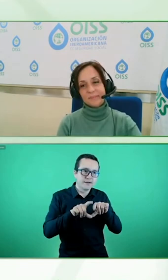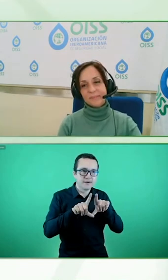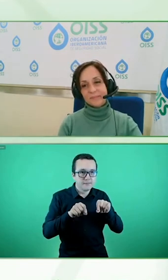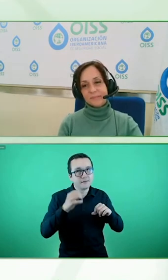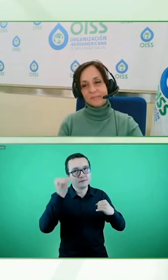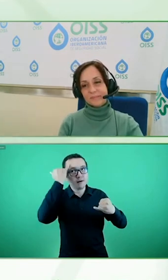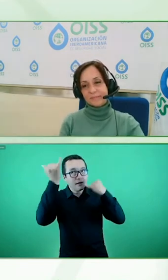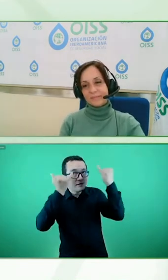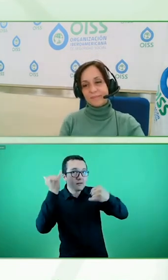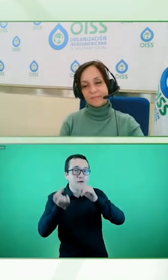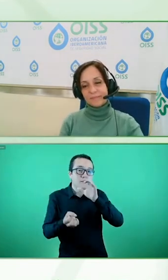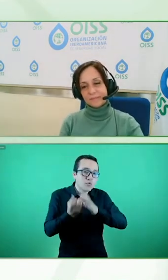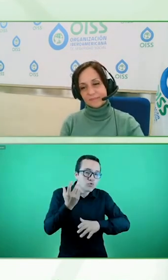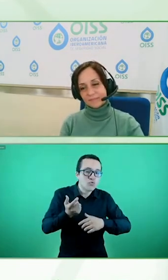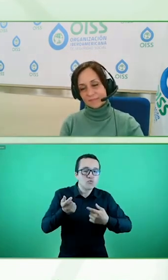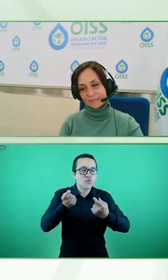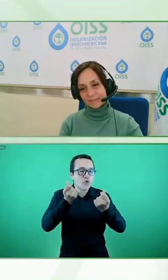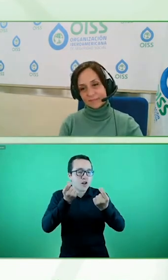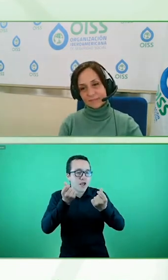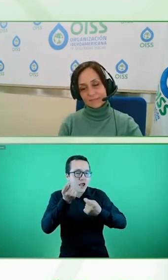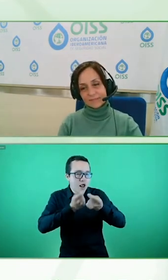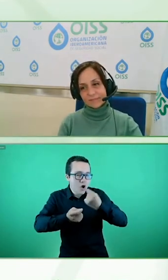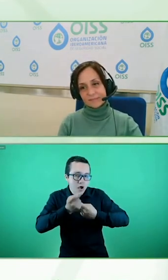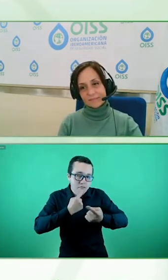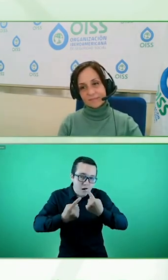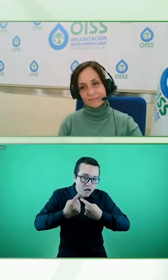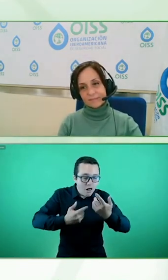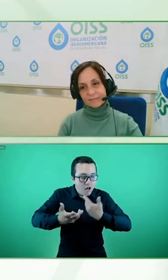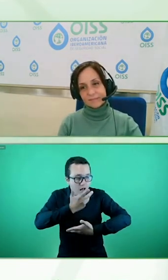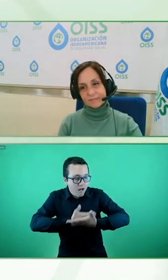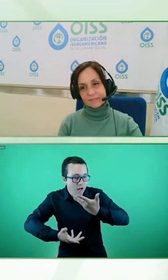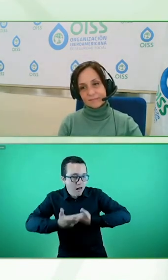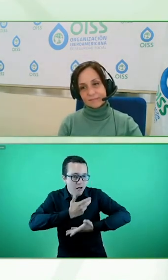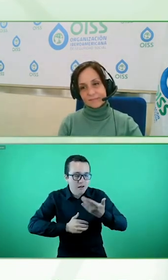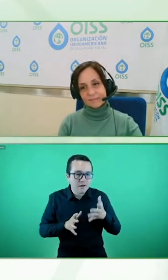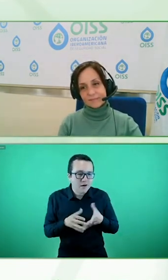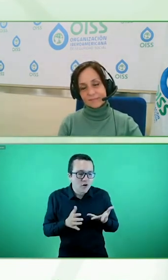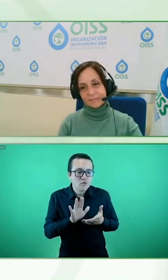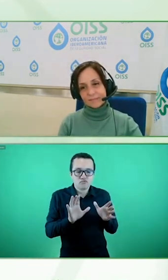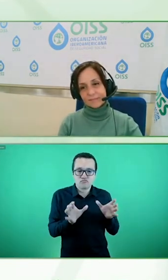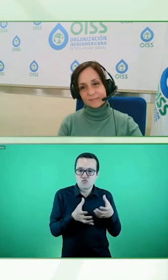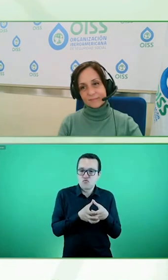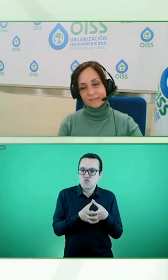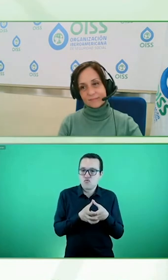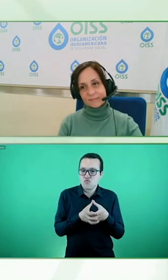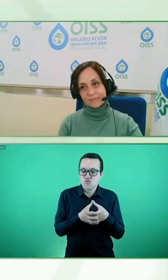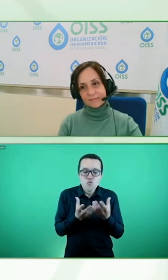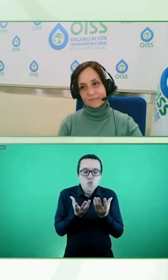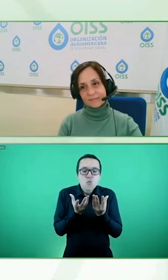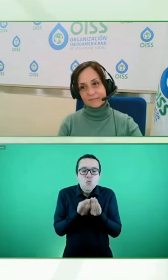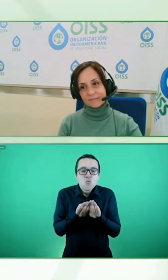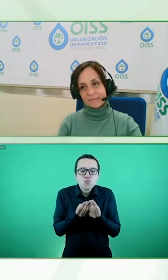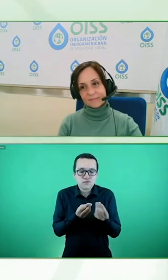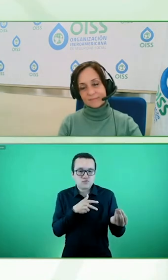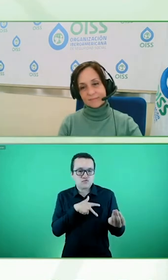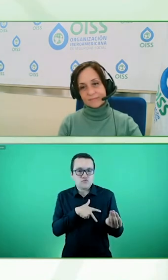juega la sociedad civil en esto? ¿cómo juega un grupo social para que esto se haga realidad?